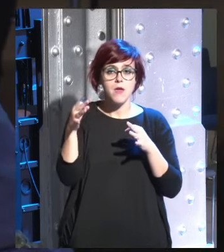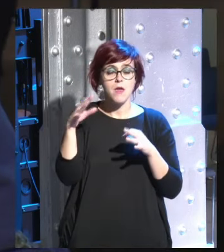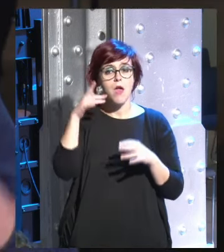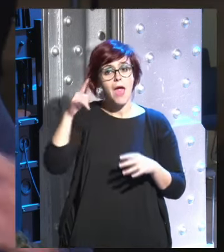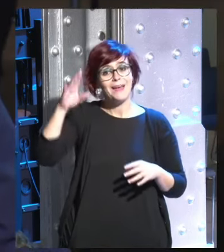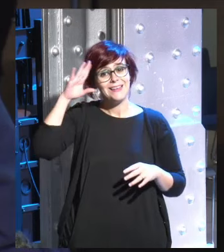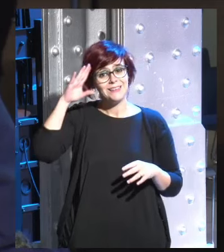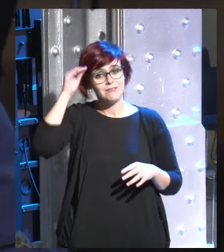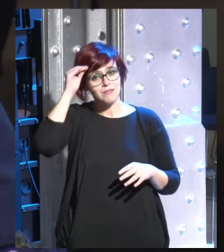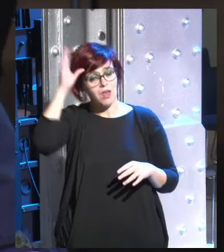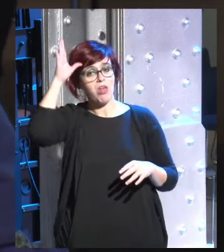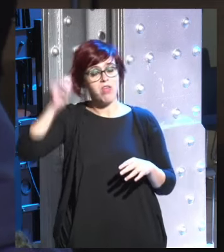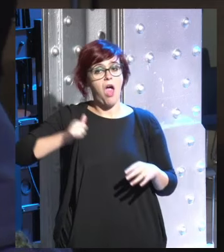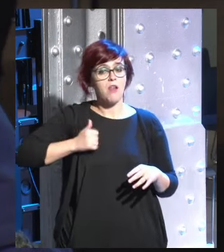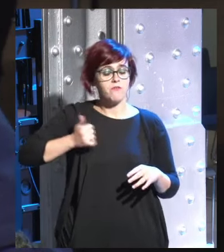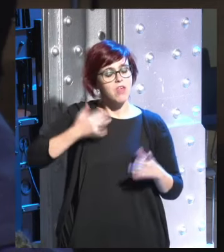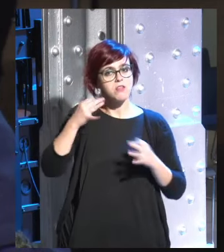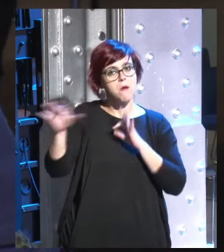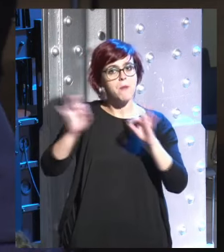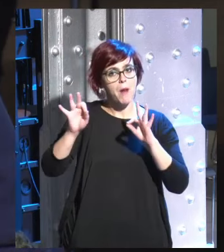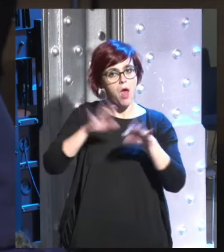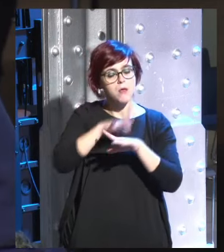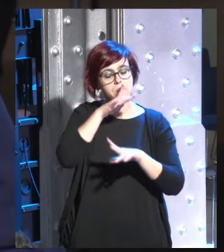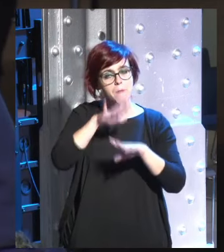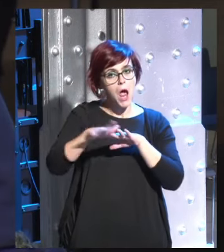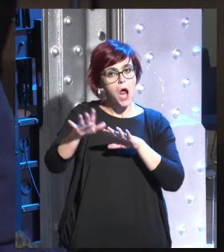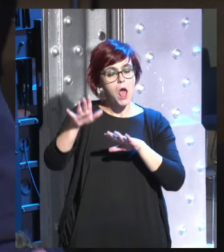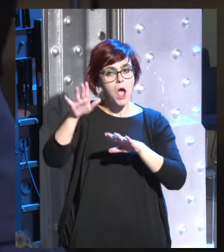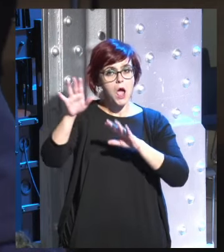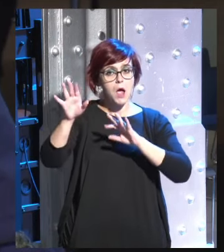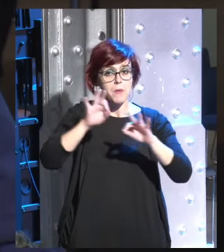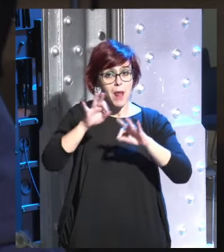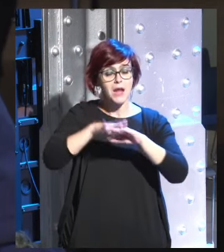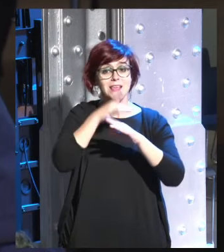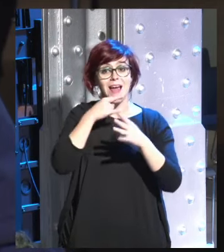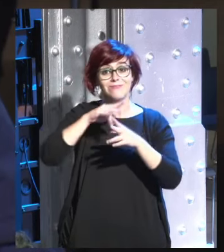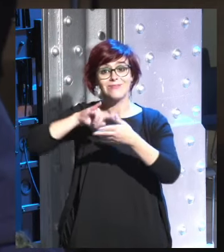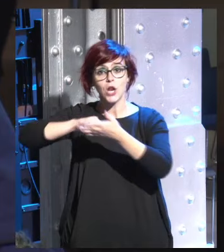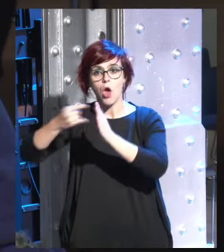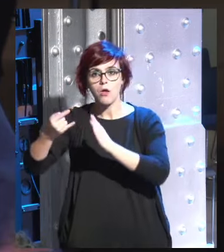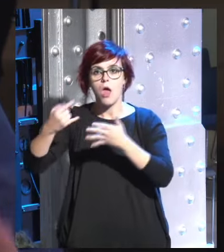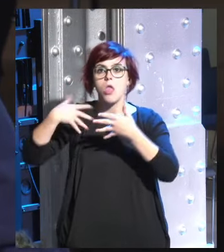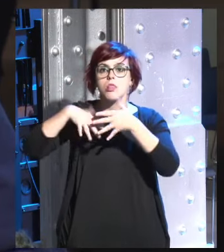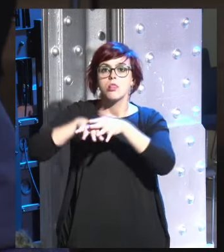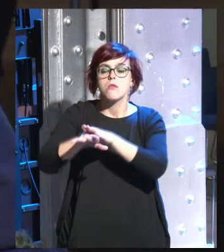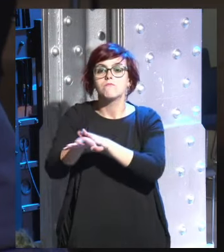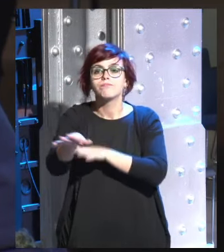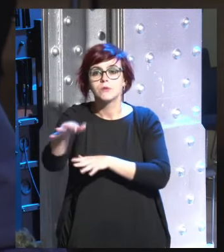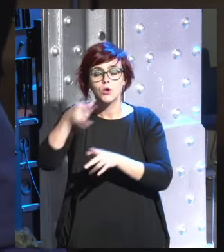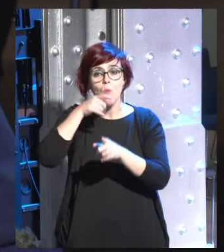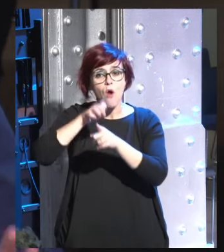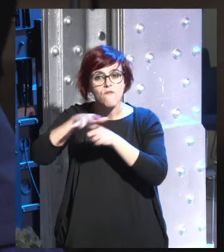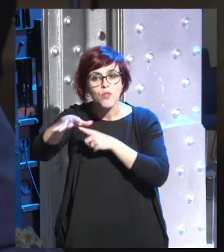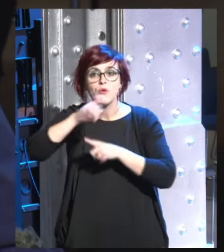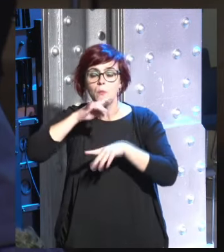artificial de la biotecnología y piensan en las implicaciones de esas tecnologías y eso es bueno piensan en las implicaciones